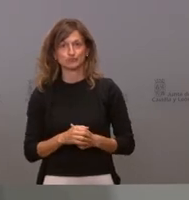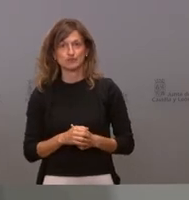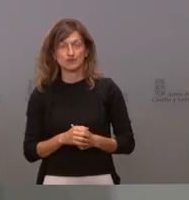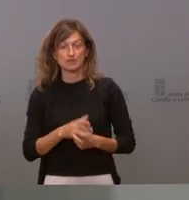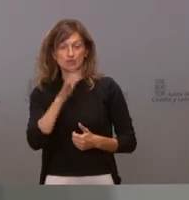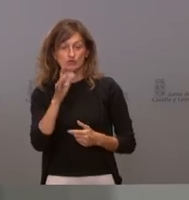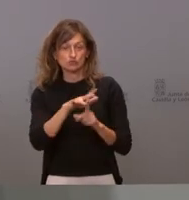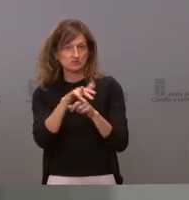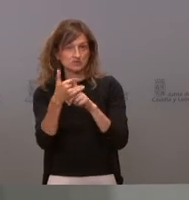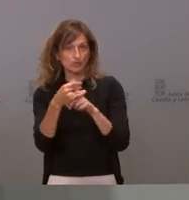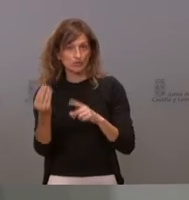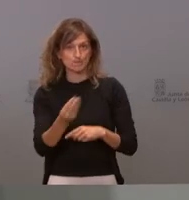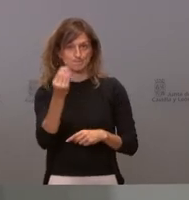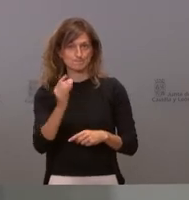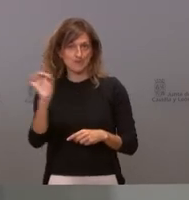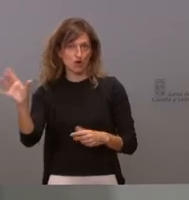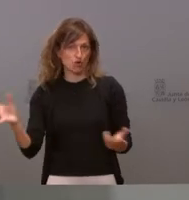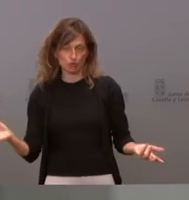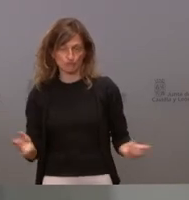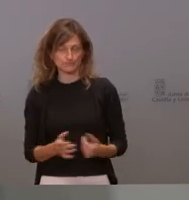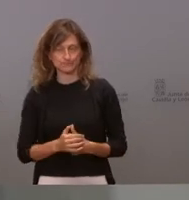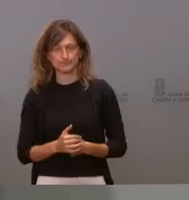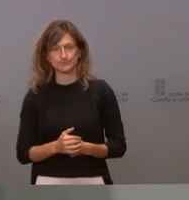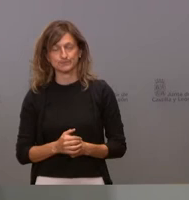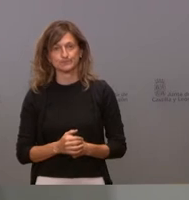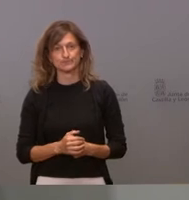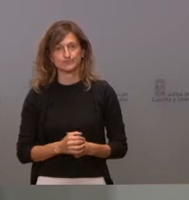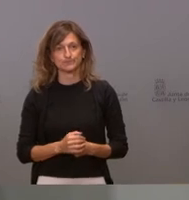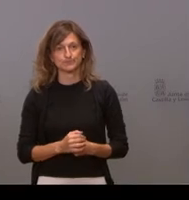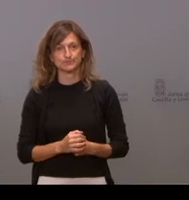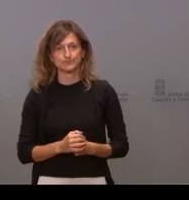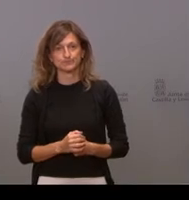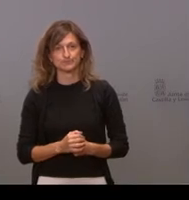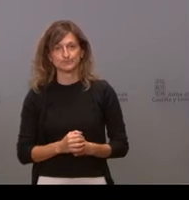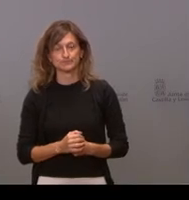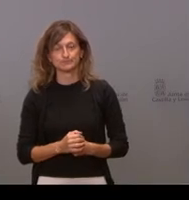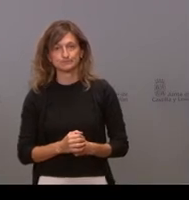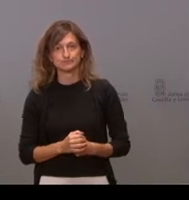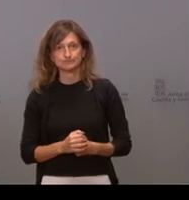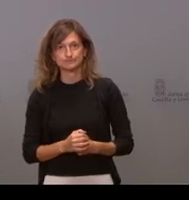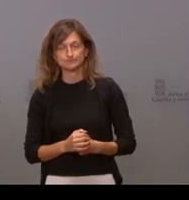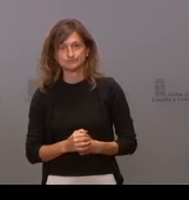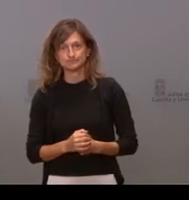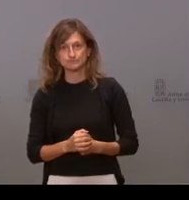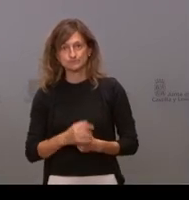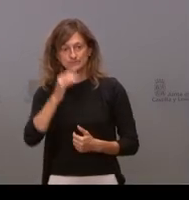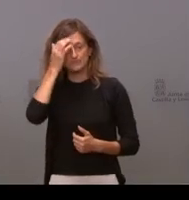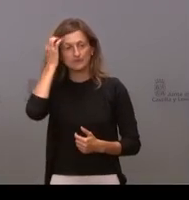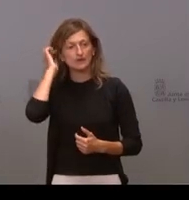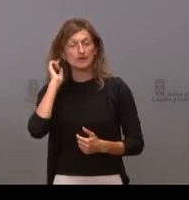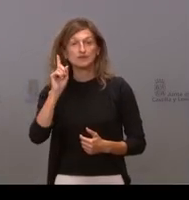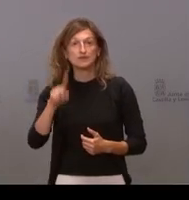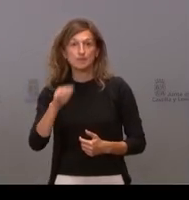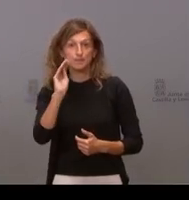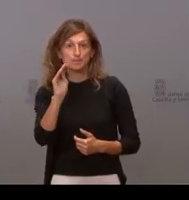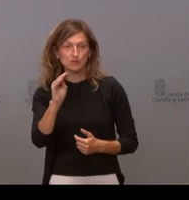estar en una situación mucho mejor mucho mejor que en el resto de Europa Sí quería preguntar La otra cuestión que quería plantear es